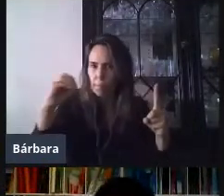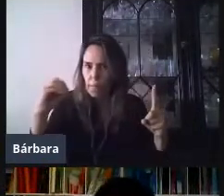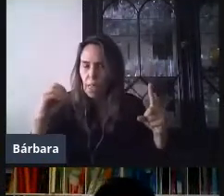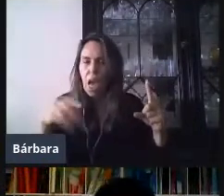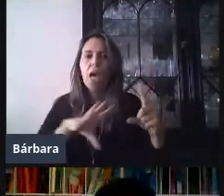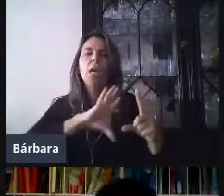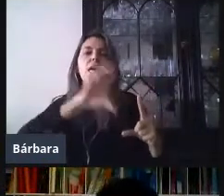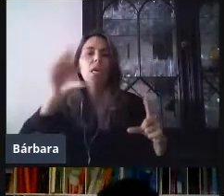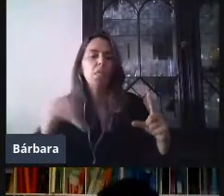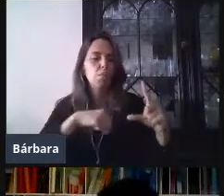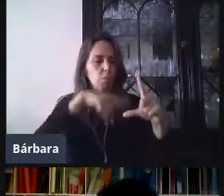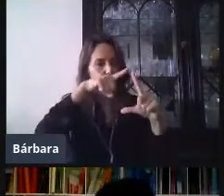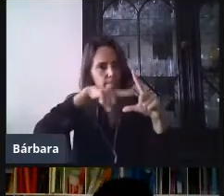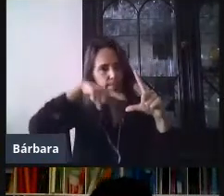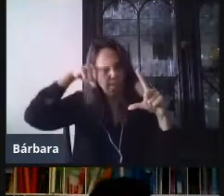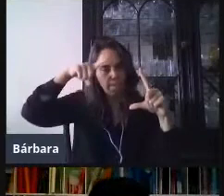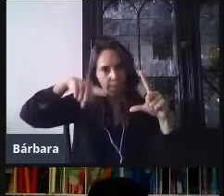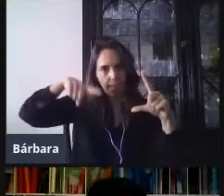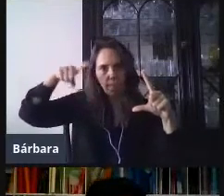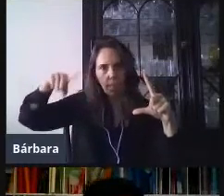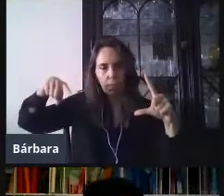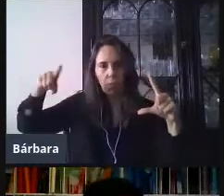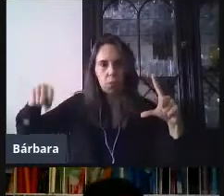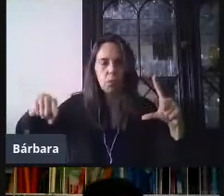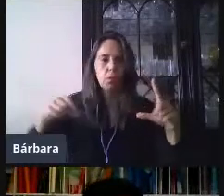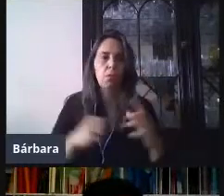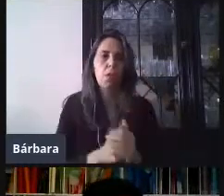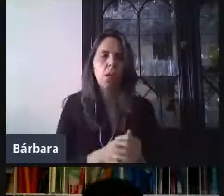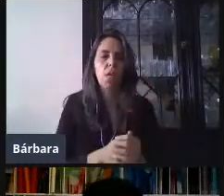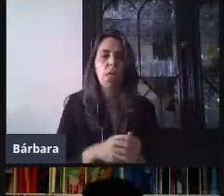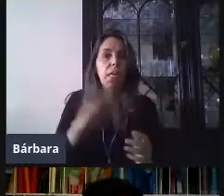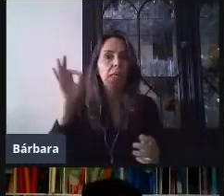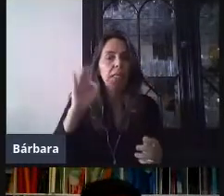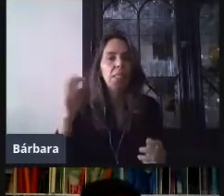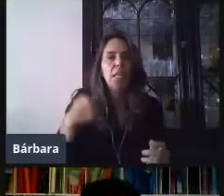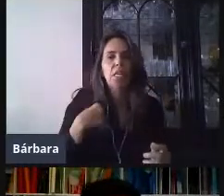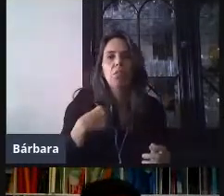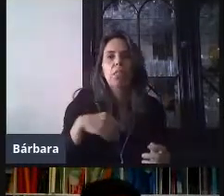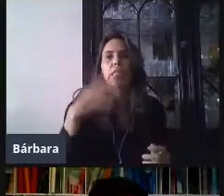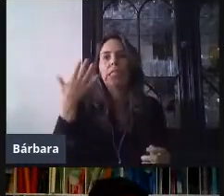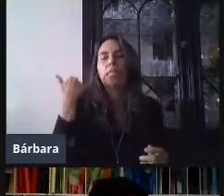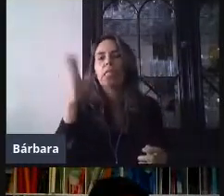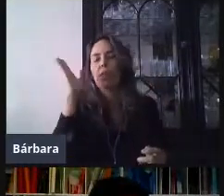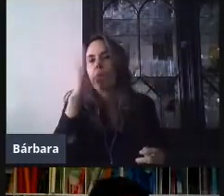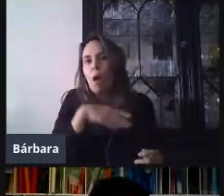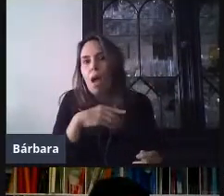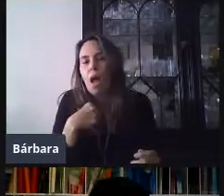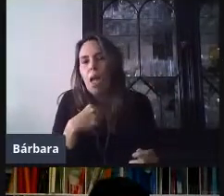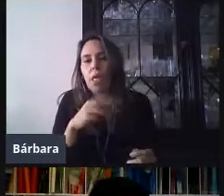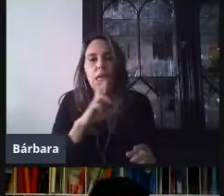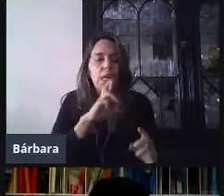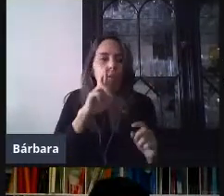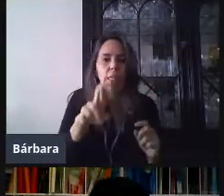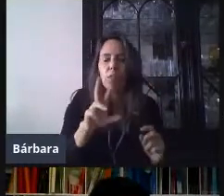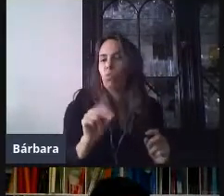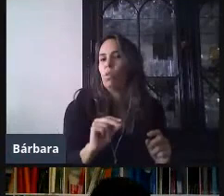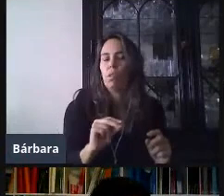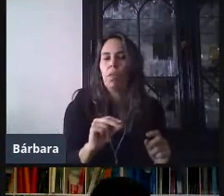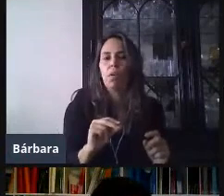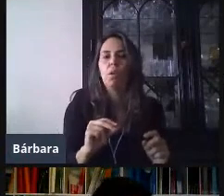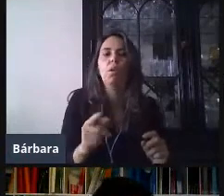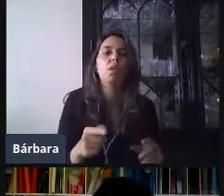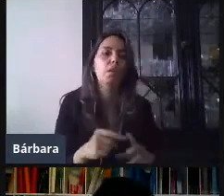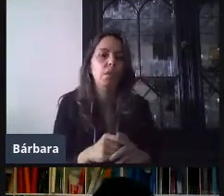forma gráfica. En caso de que a lo mejor yo me equivoqué y seleccionó un tipo de respuesta que no fue el adecuado para mi pregunta,